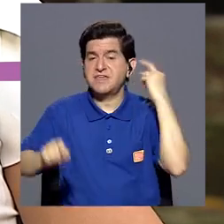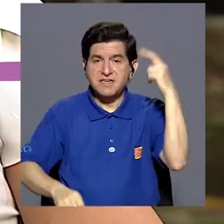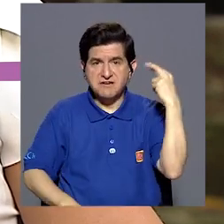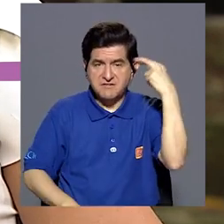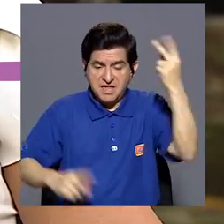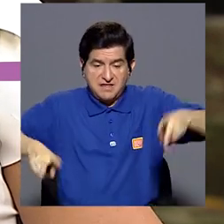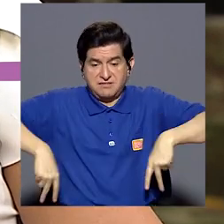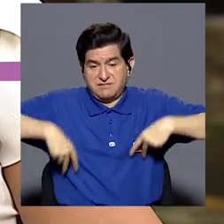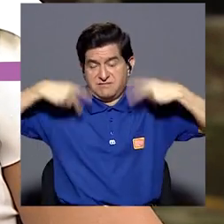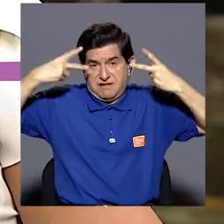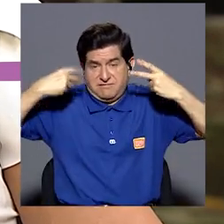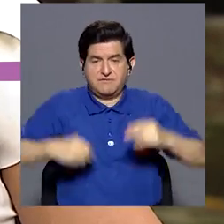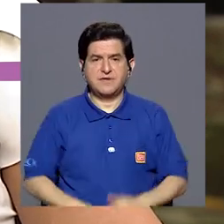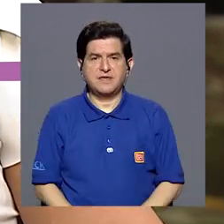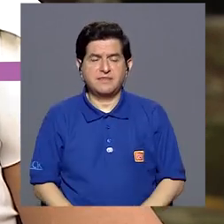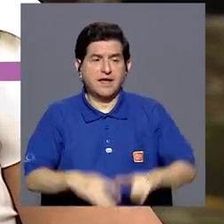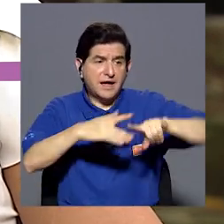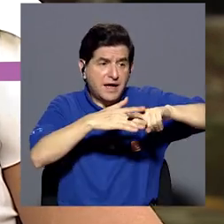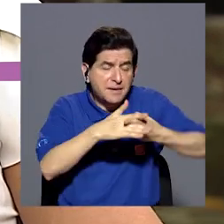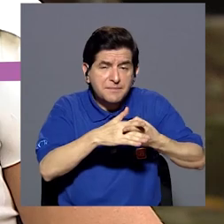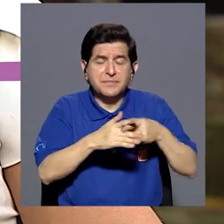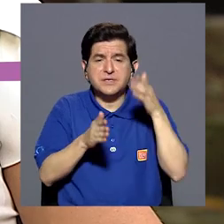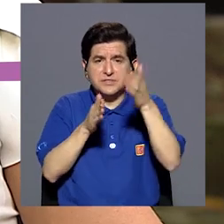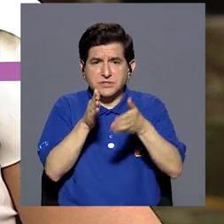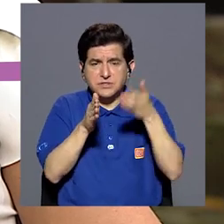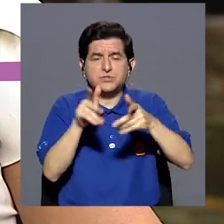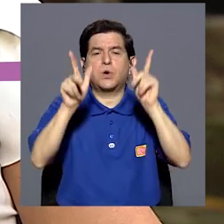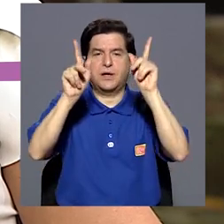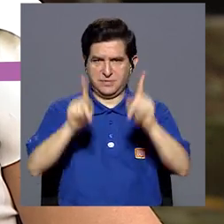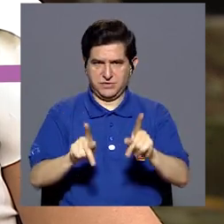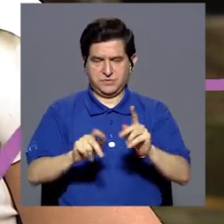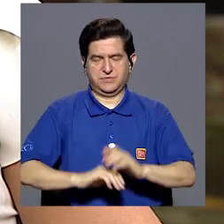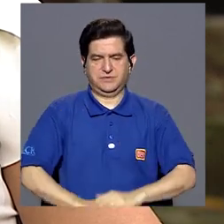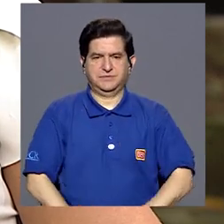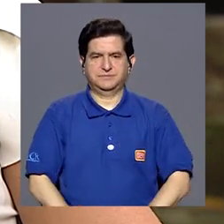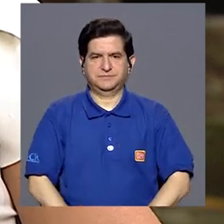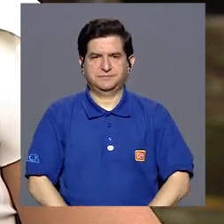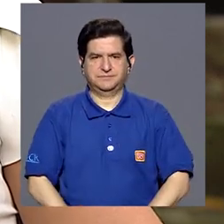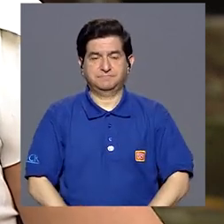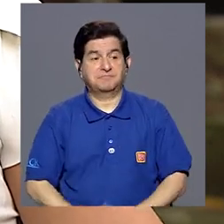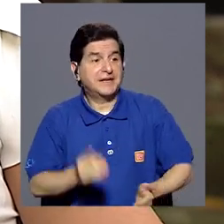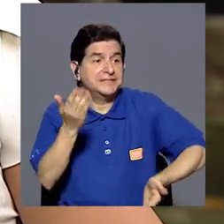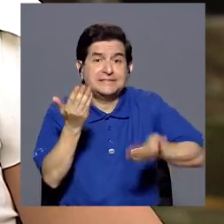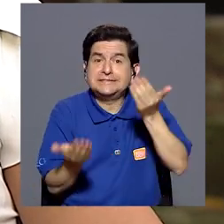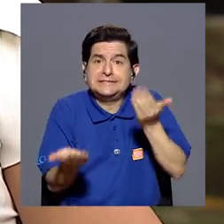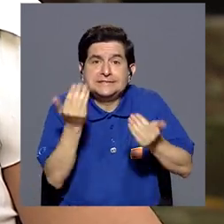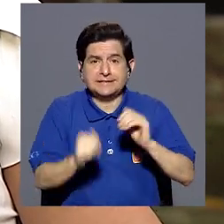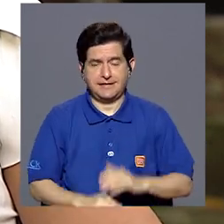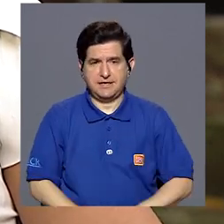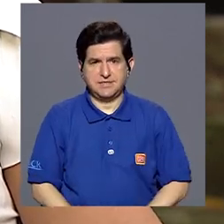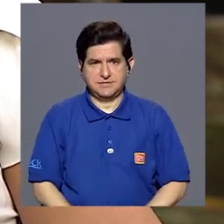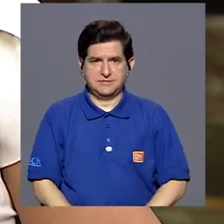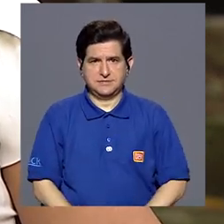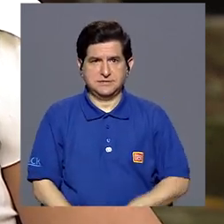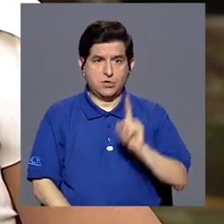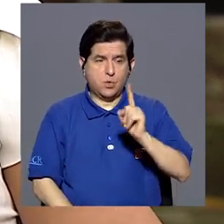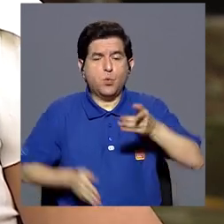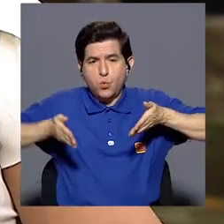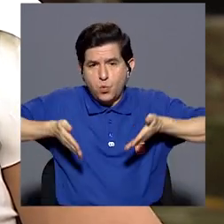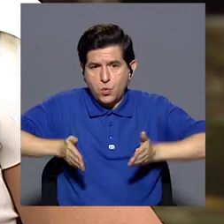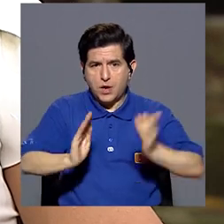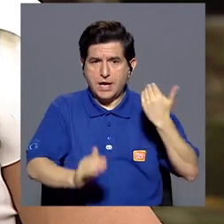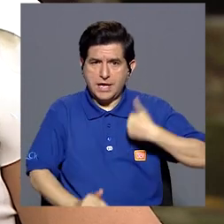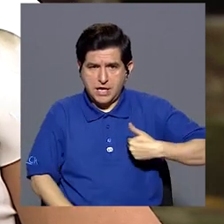diferentes motivos de la vida, tuvo que empezar a cuidar a una persona, ¿verdad? Entonces, puede ser, digamos, un